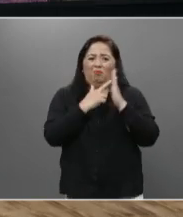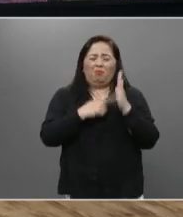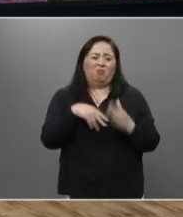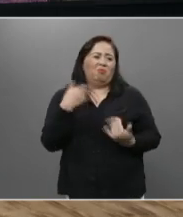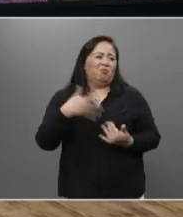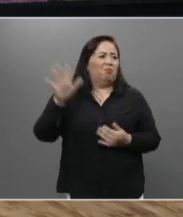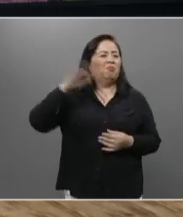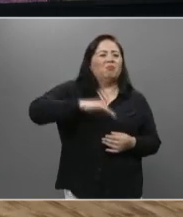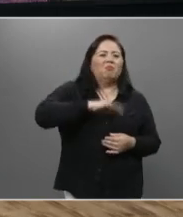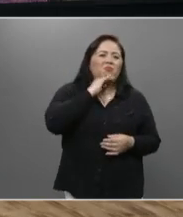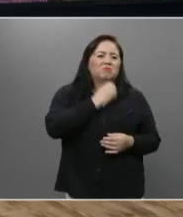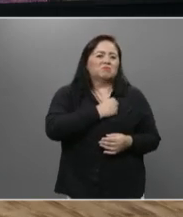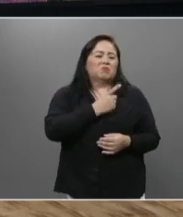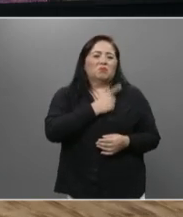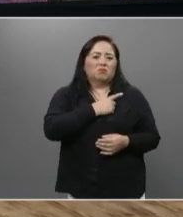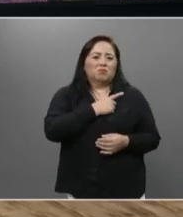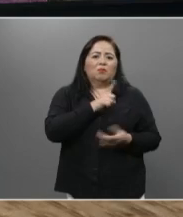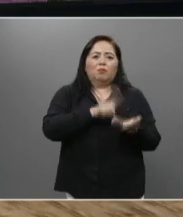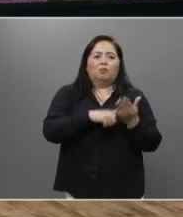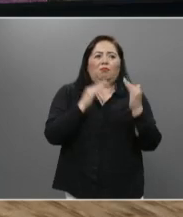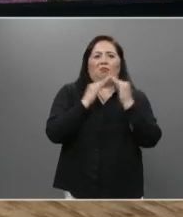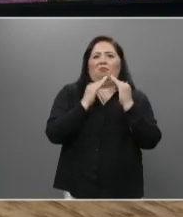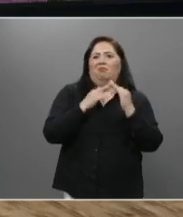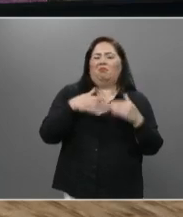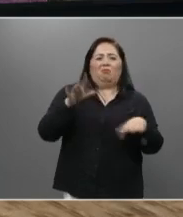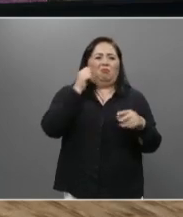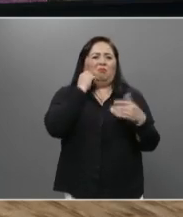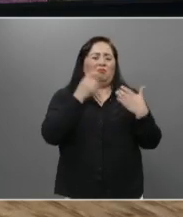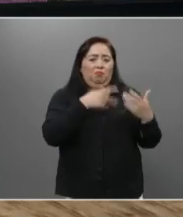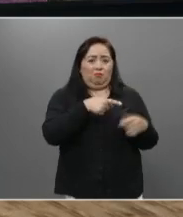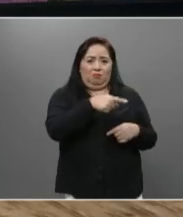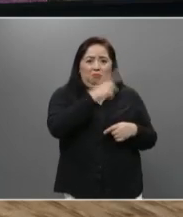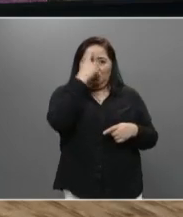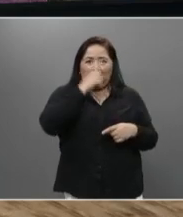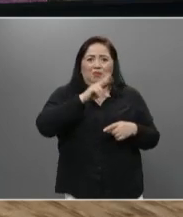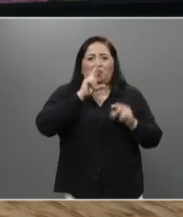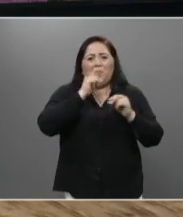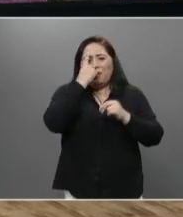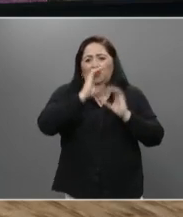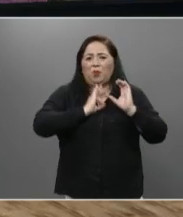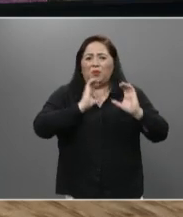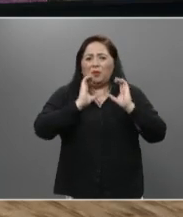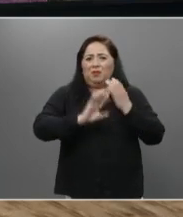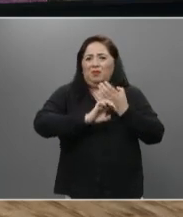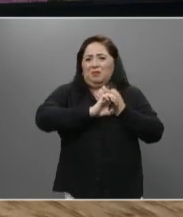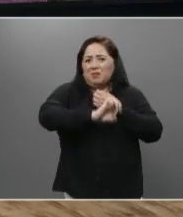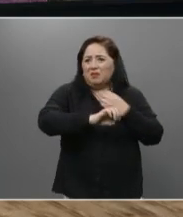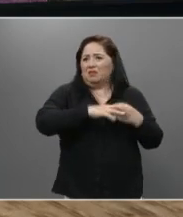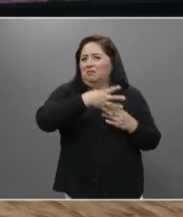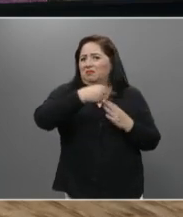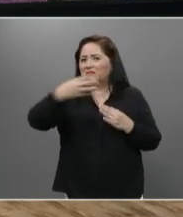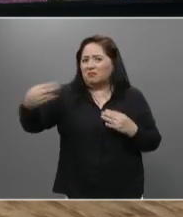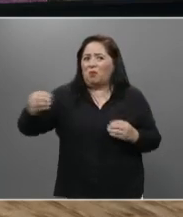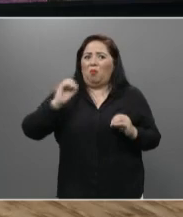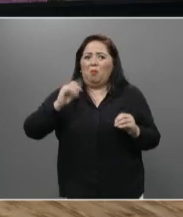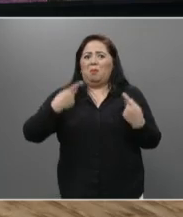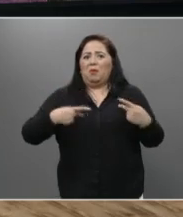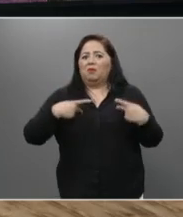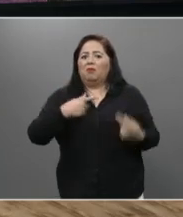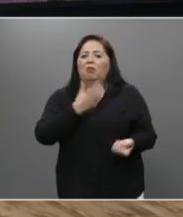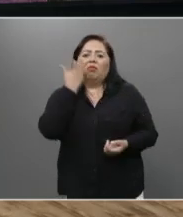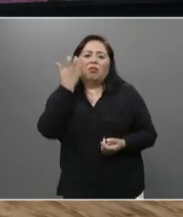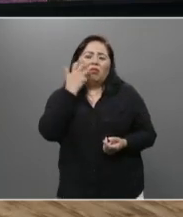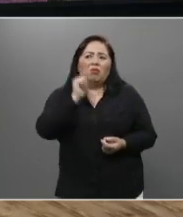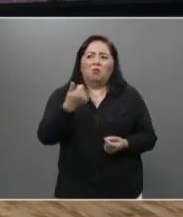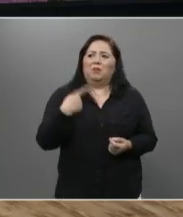condiciones de sanidad y aislamiento para evitar la propagación de la enfermedad o que contagien a